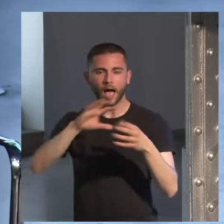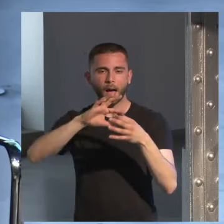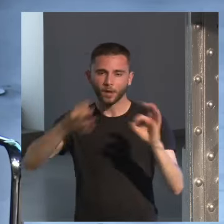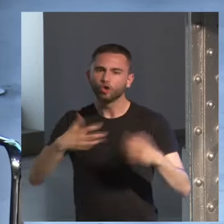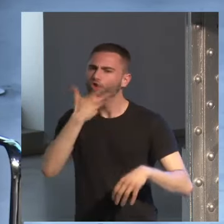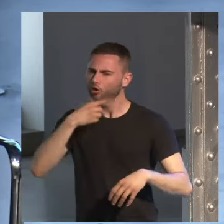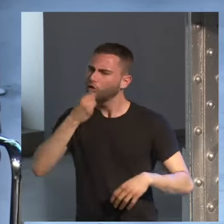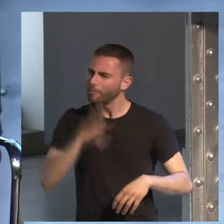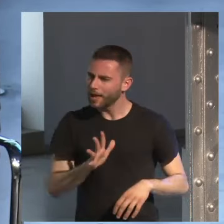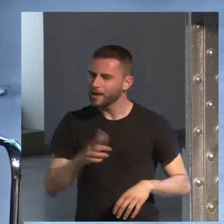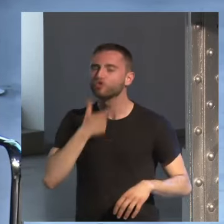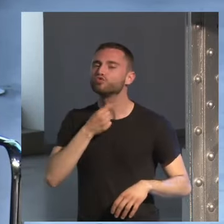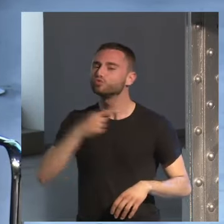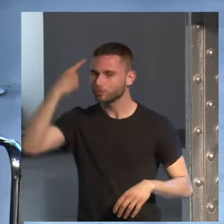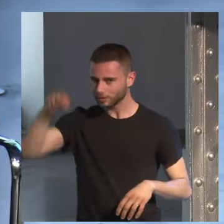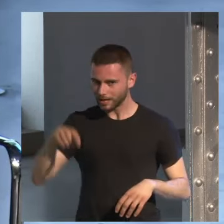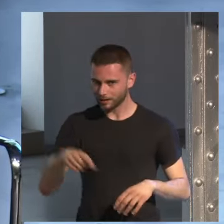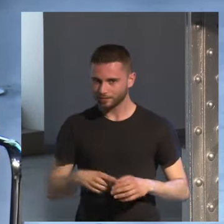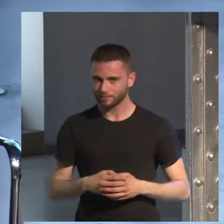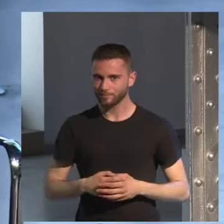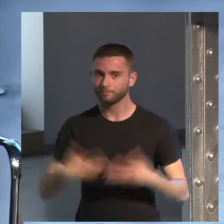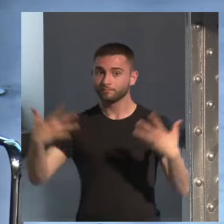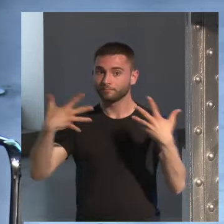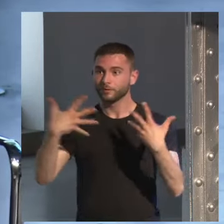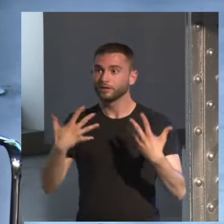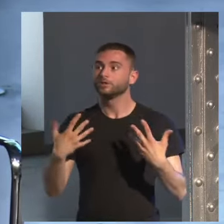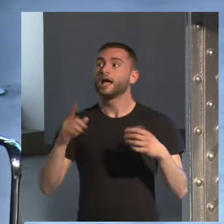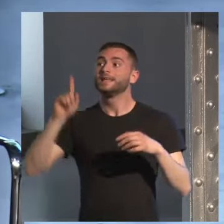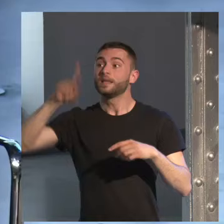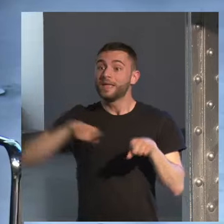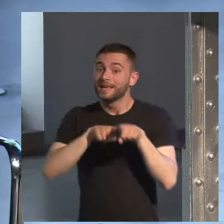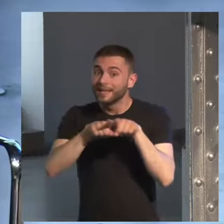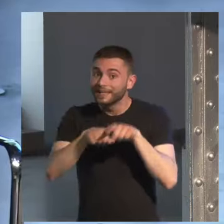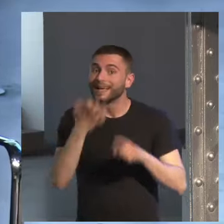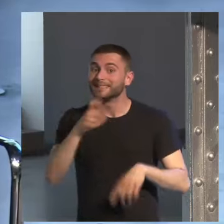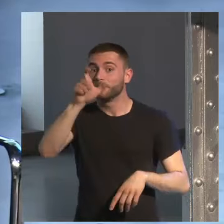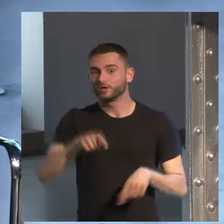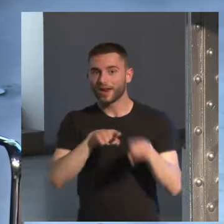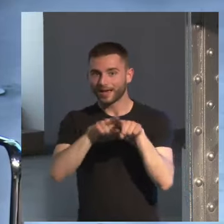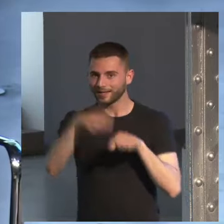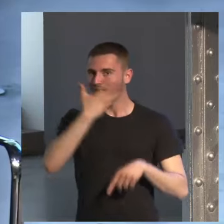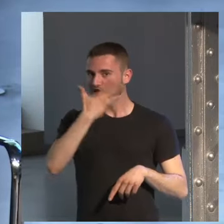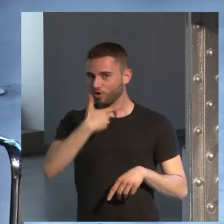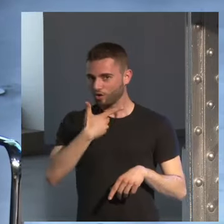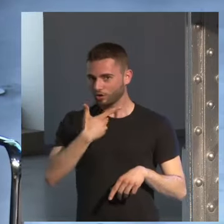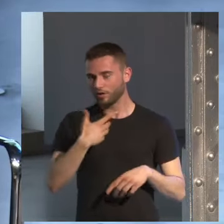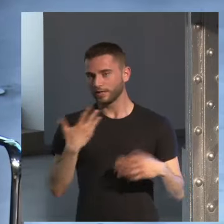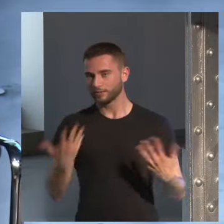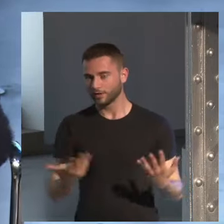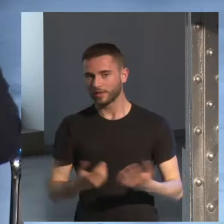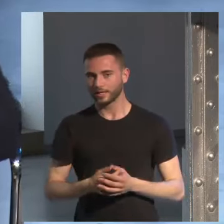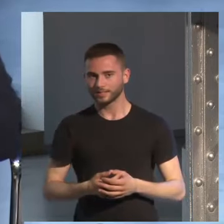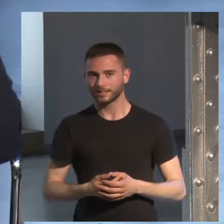y conozco su gusto me dejo aconsejar por críticas si conozco al crítico es decir uno crea al final un poco